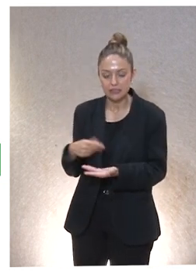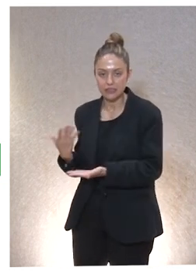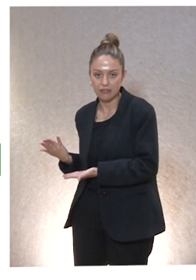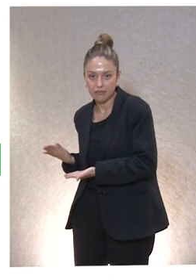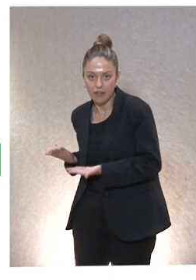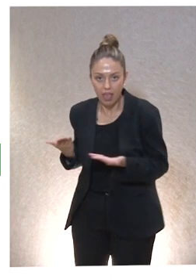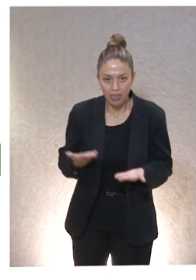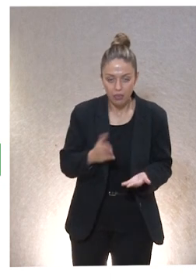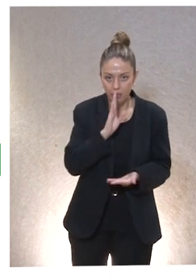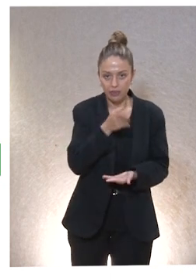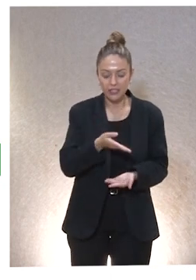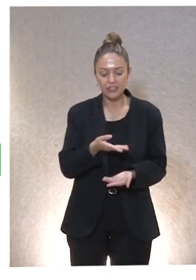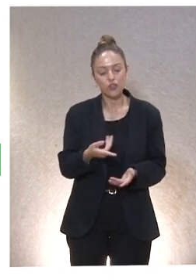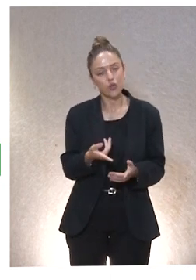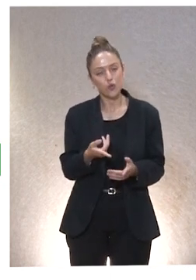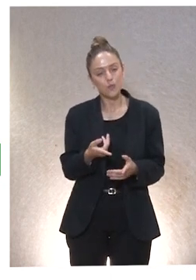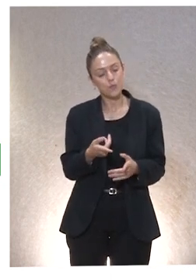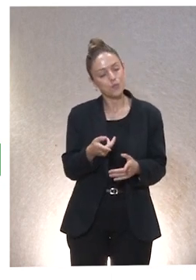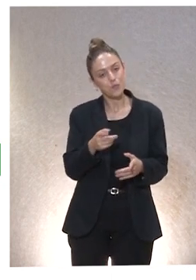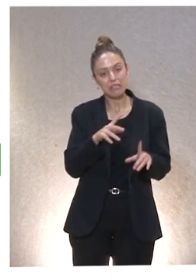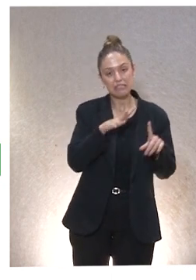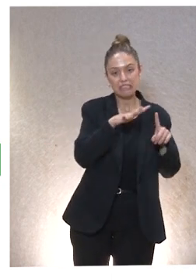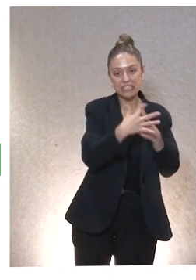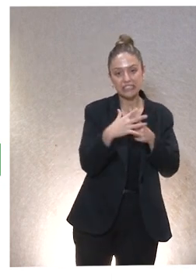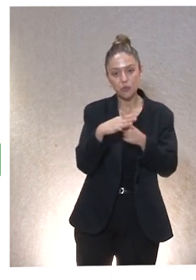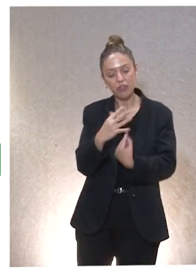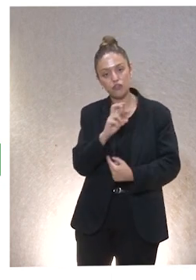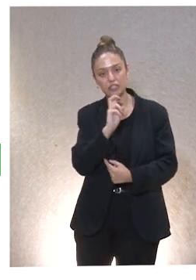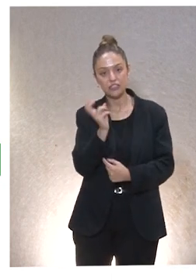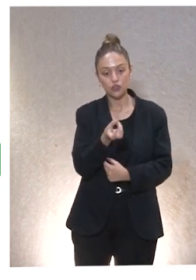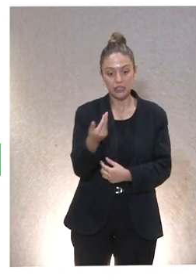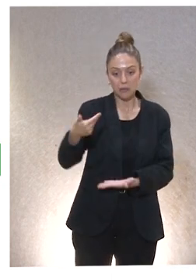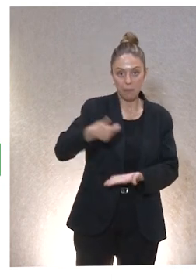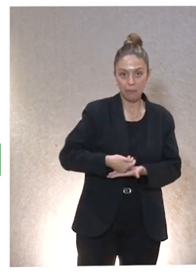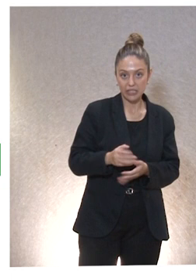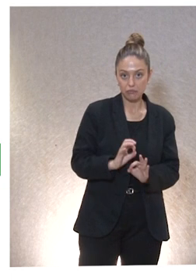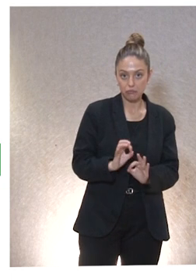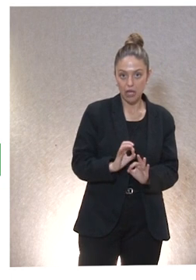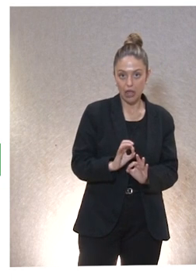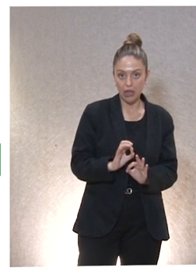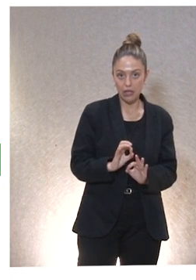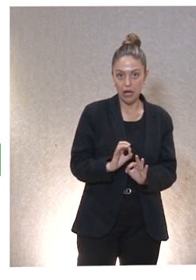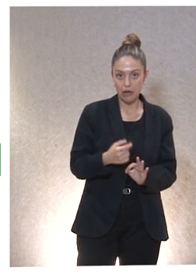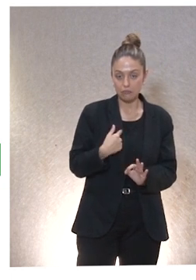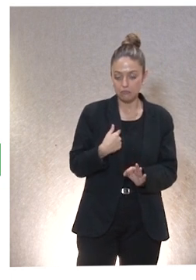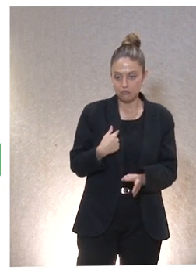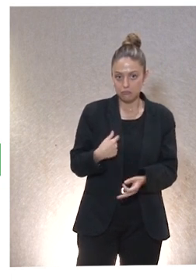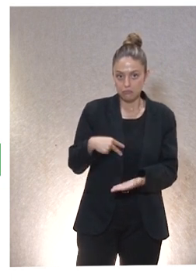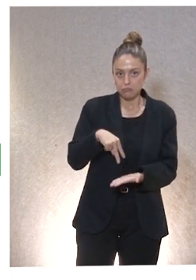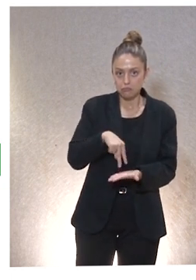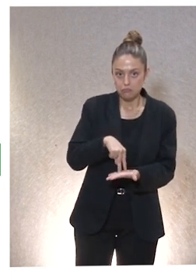Bueno, pues, ahí. Otras veces no nos piden nada desde la desnuda presencia.